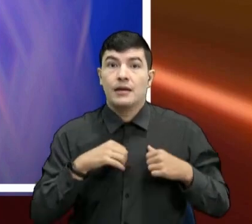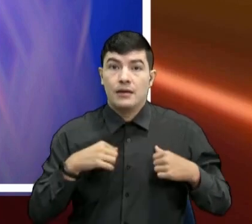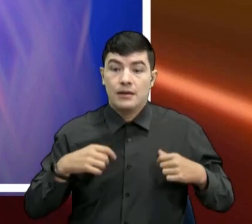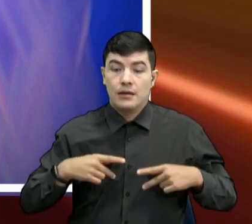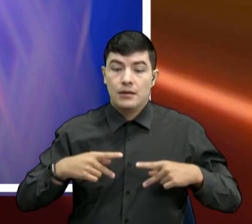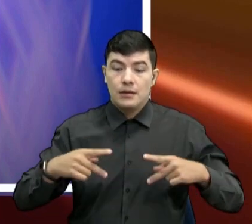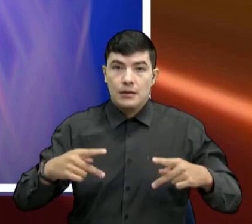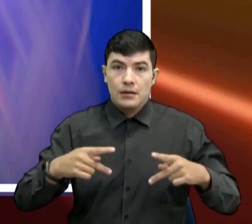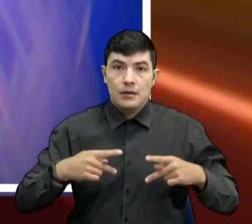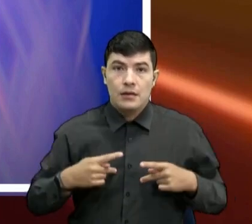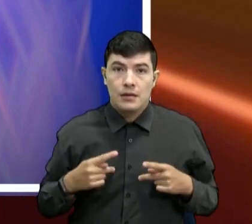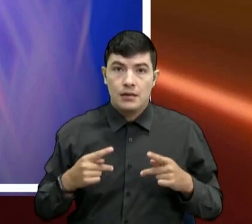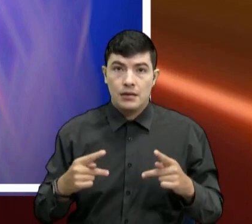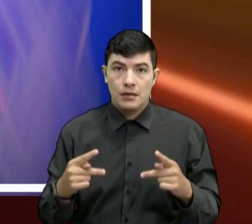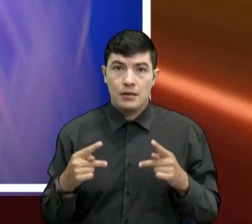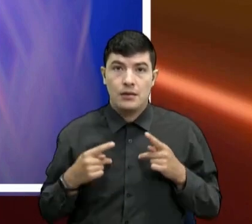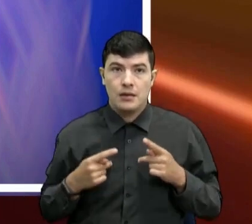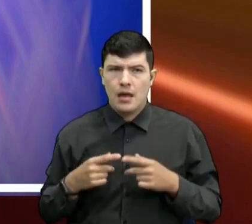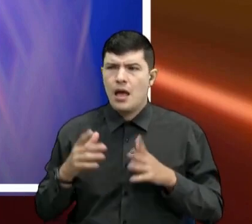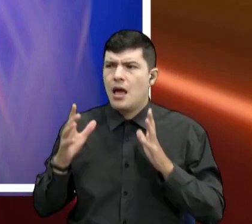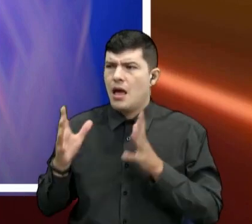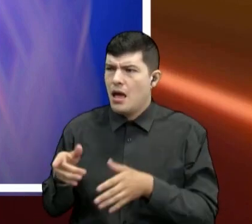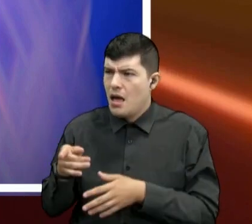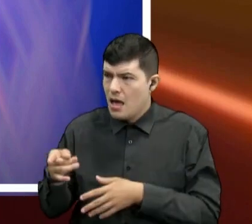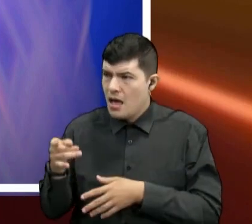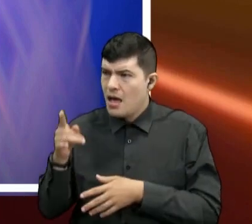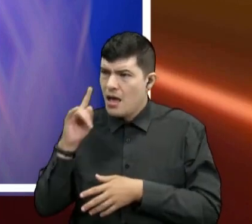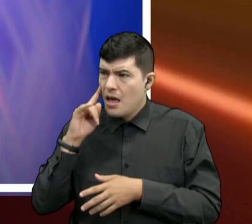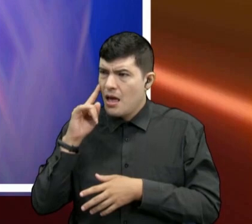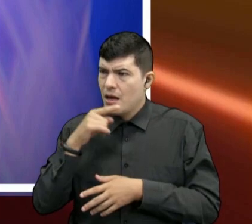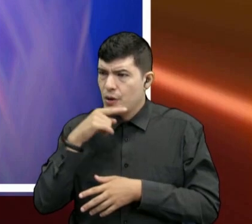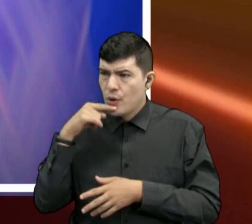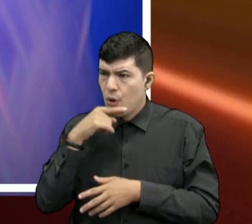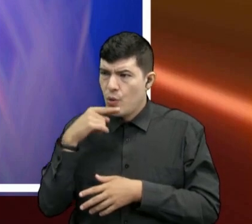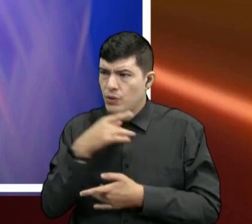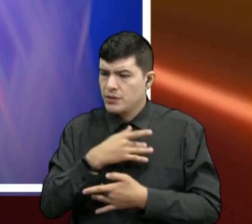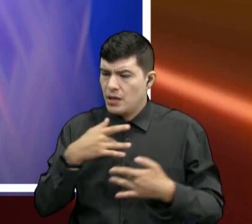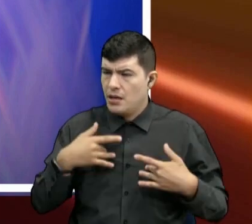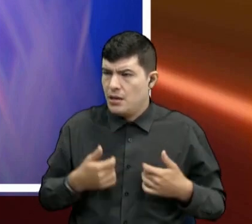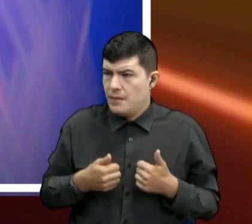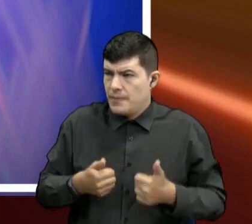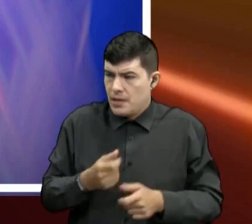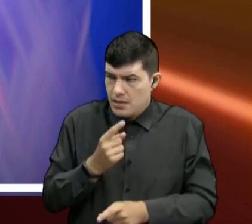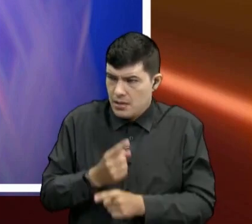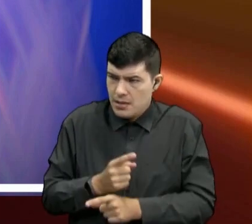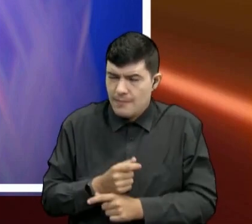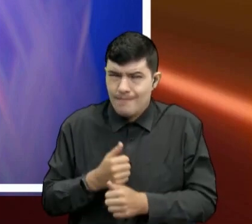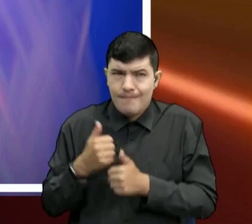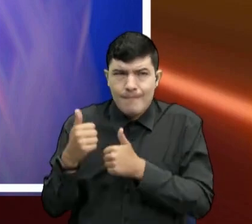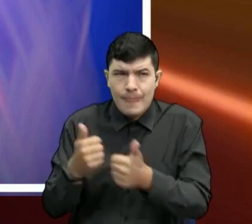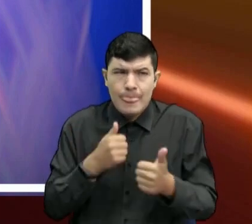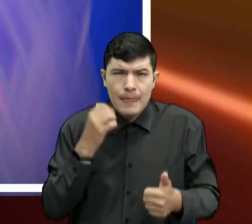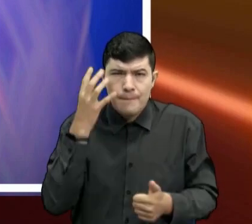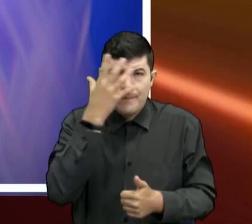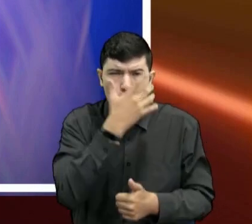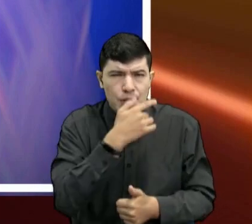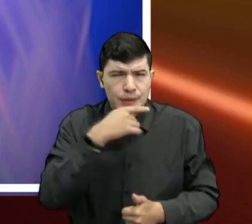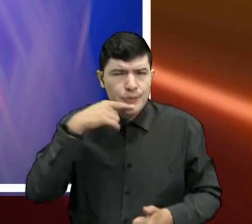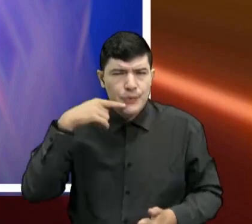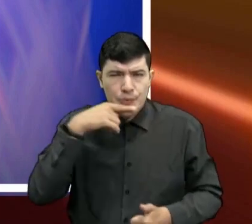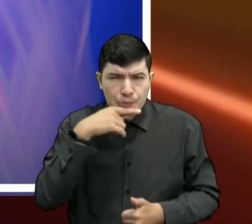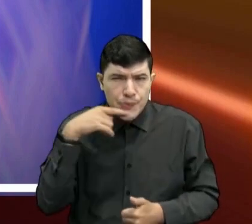Arianita, porque este pulmón que tenemos aquí es un pulmón sano. Así debe ser. El rojito. El rojito, ¿cierto?